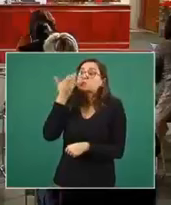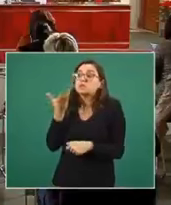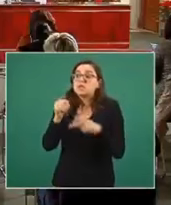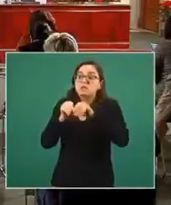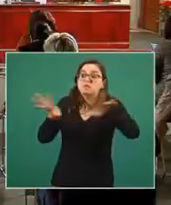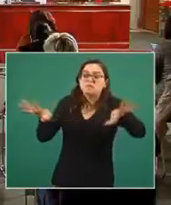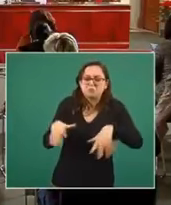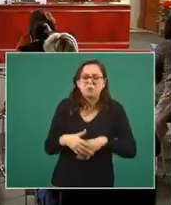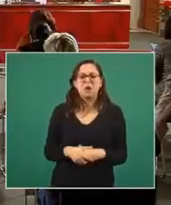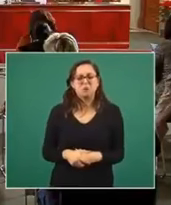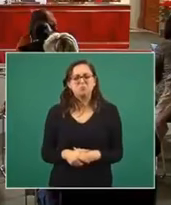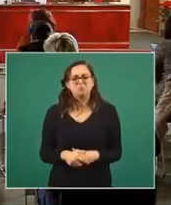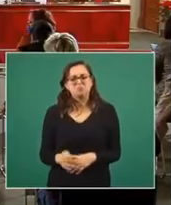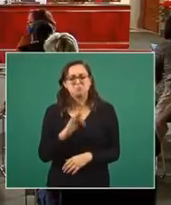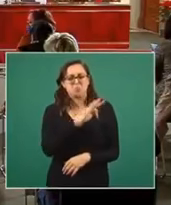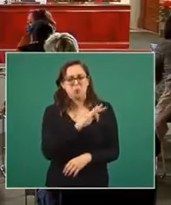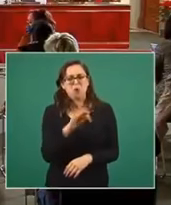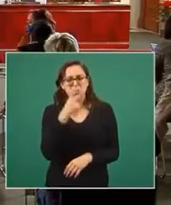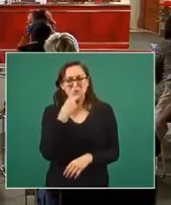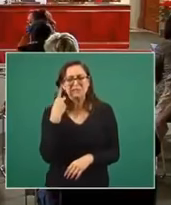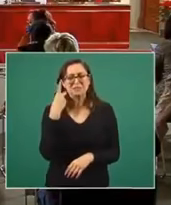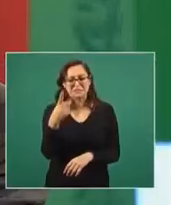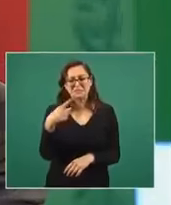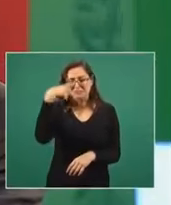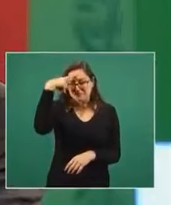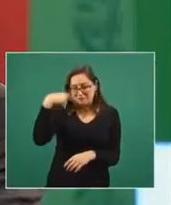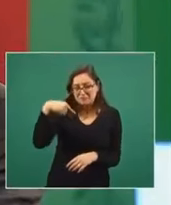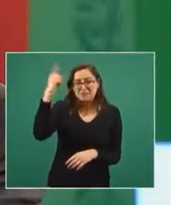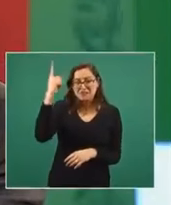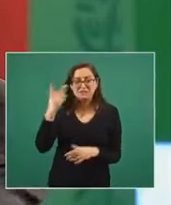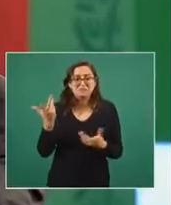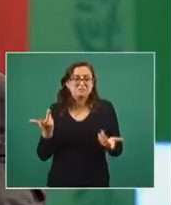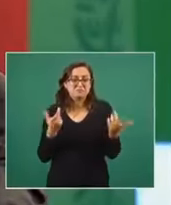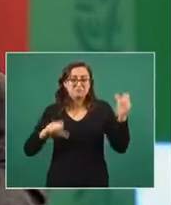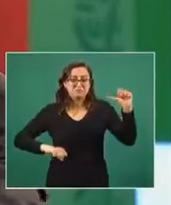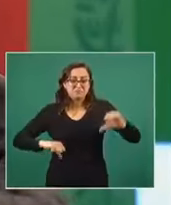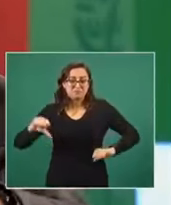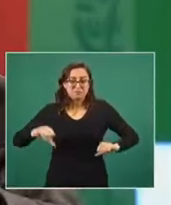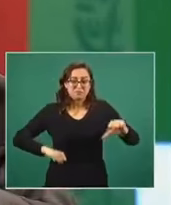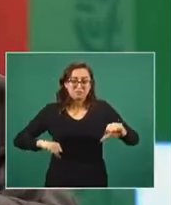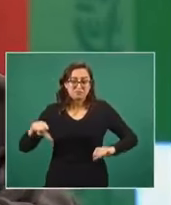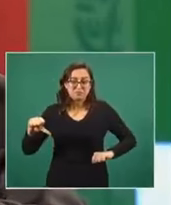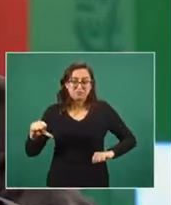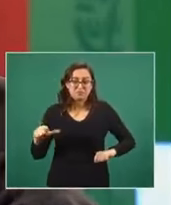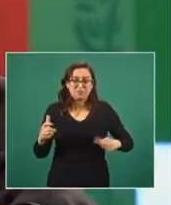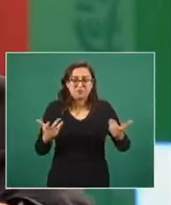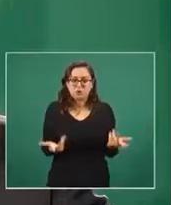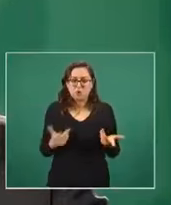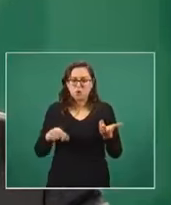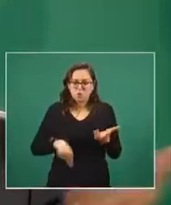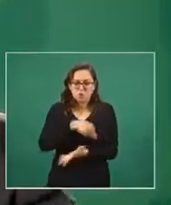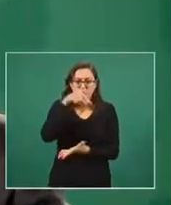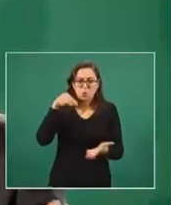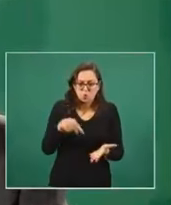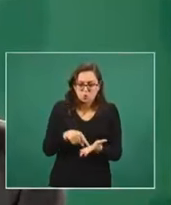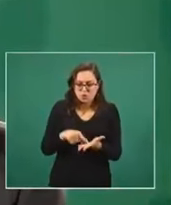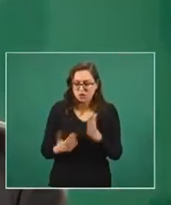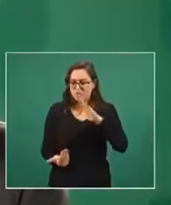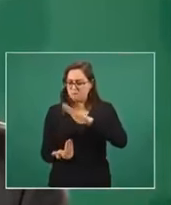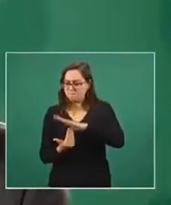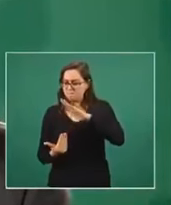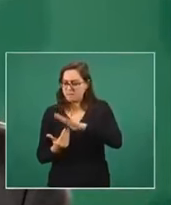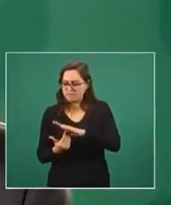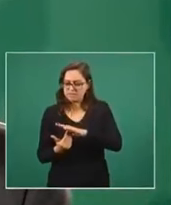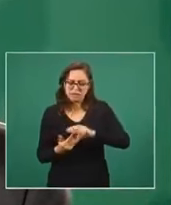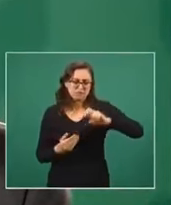relativamente fácil si uno contempla estas actividades, separar los lugares en una mesa, tuvimos